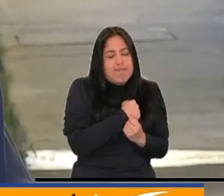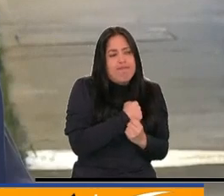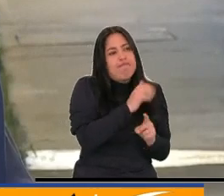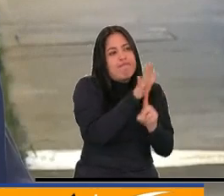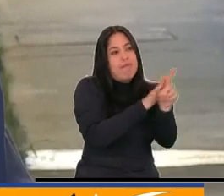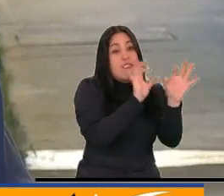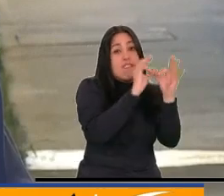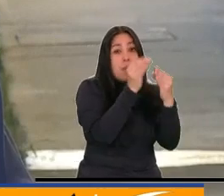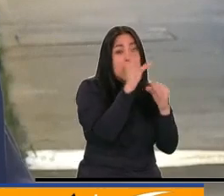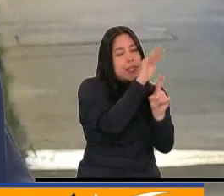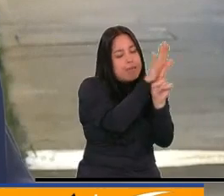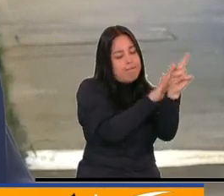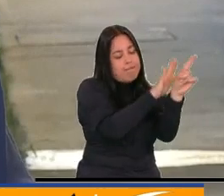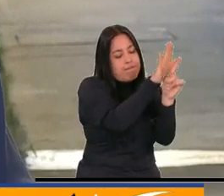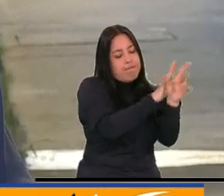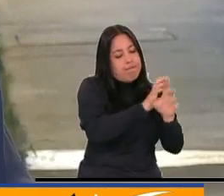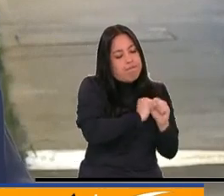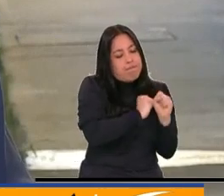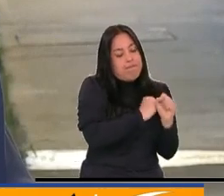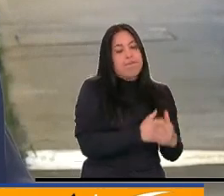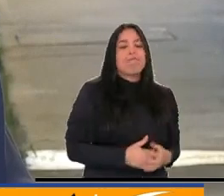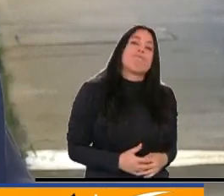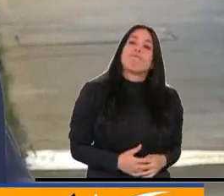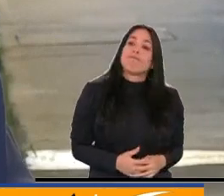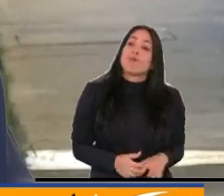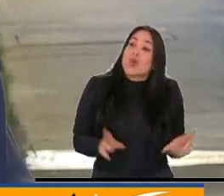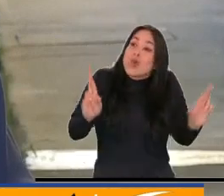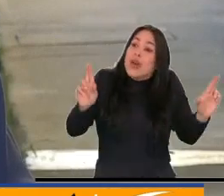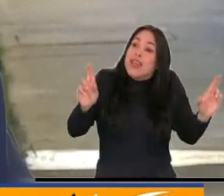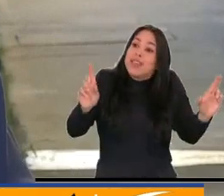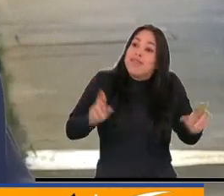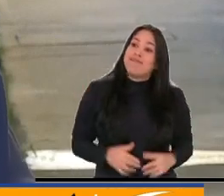todos los familiares, y que bueno,